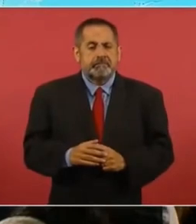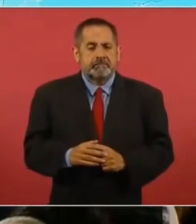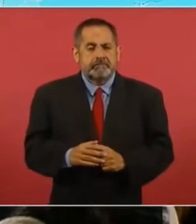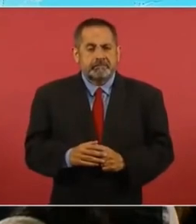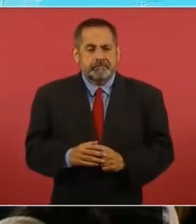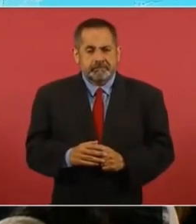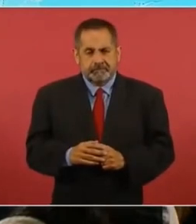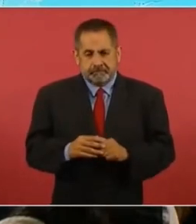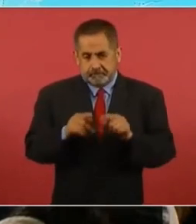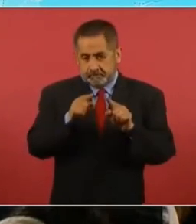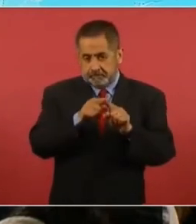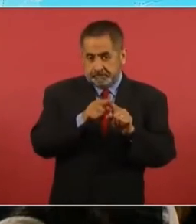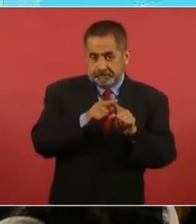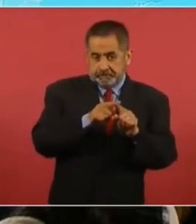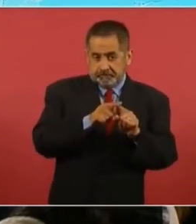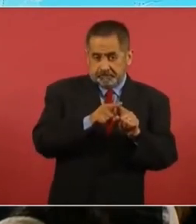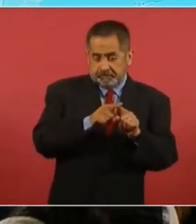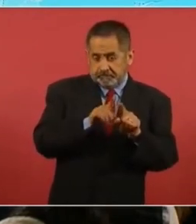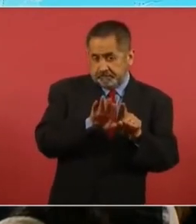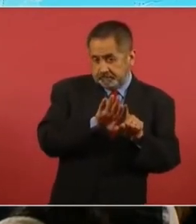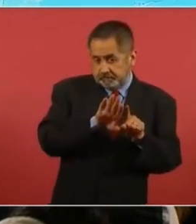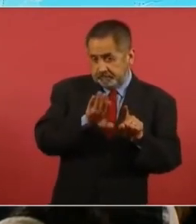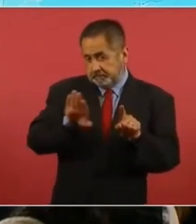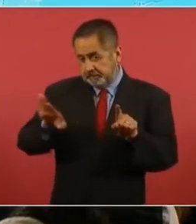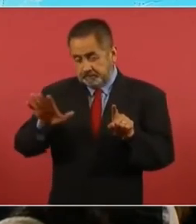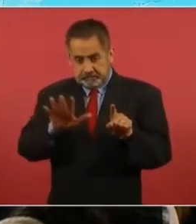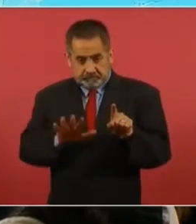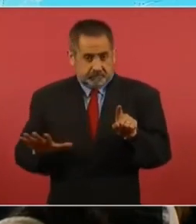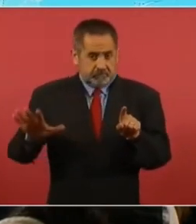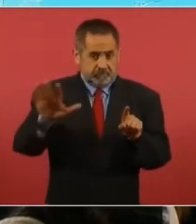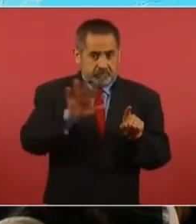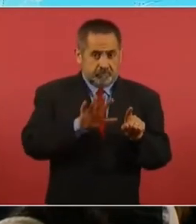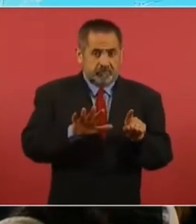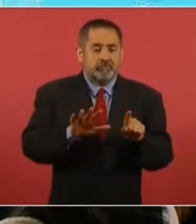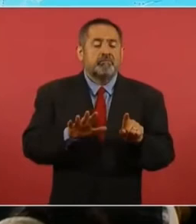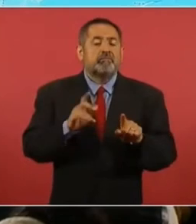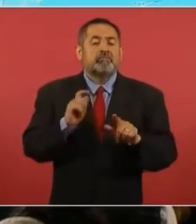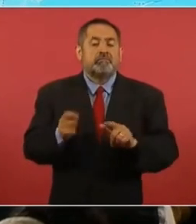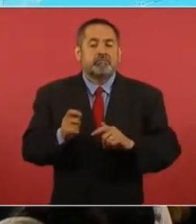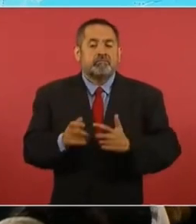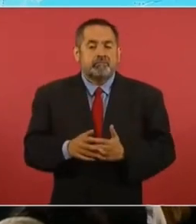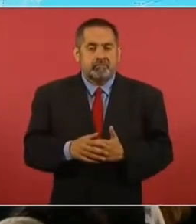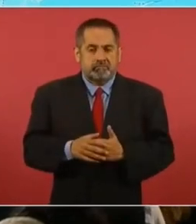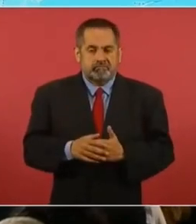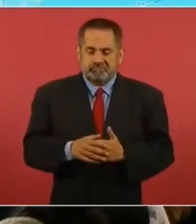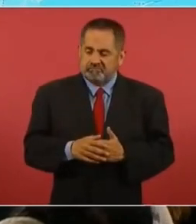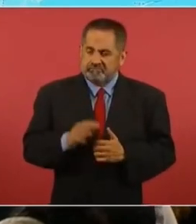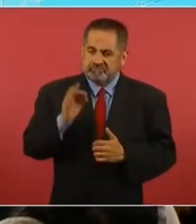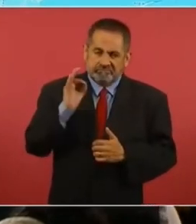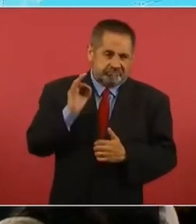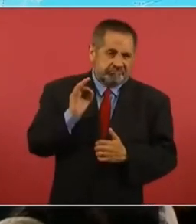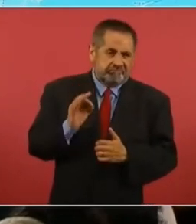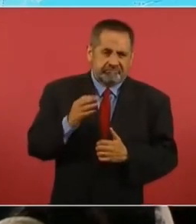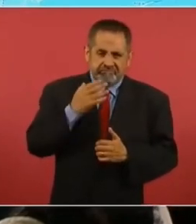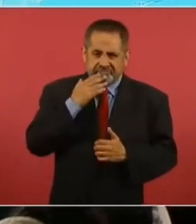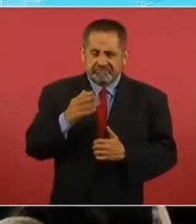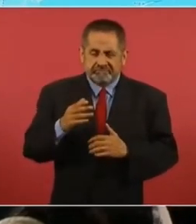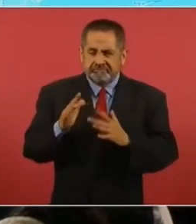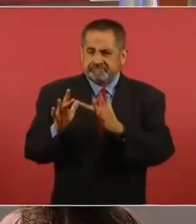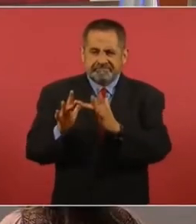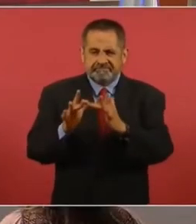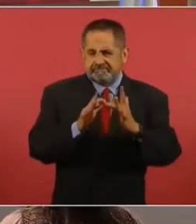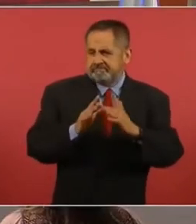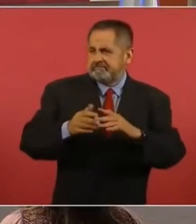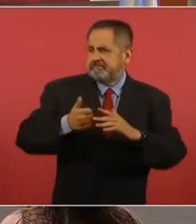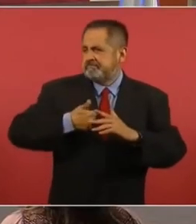O que de aquí va a quedar comunicado.